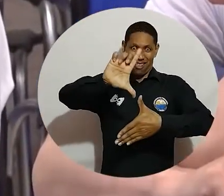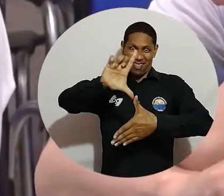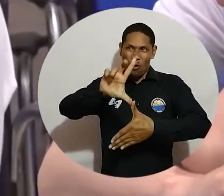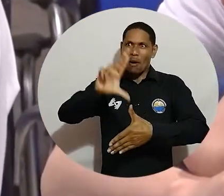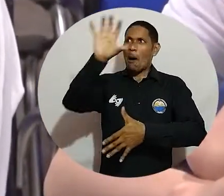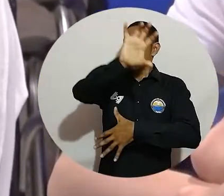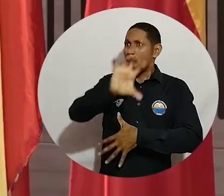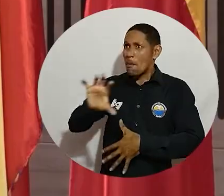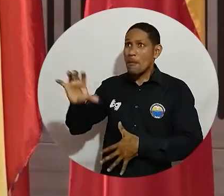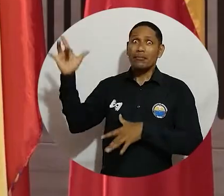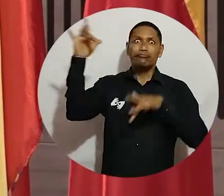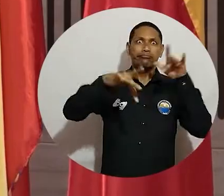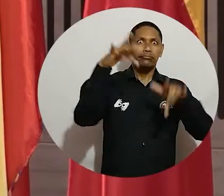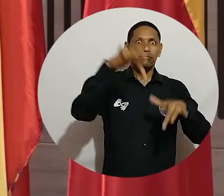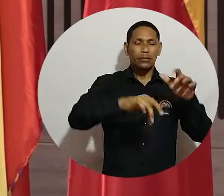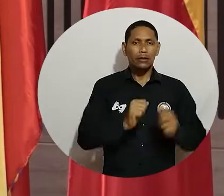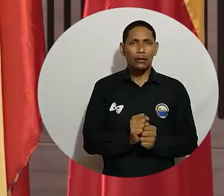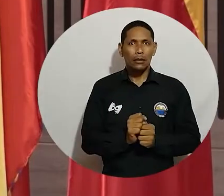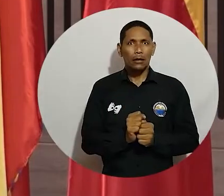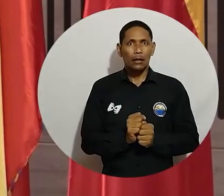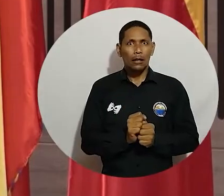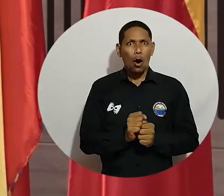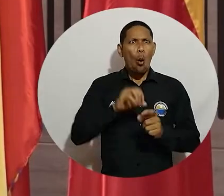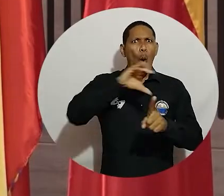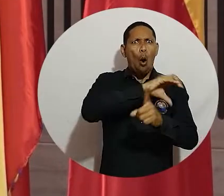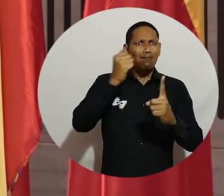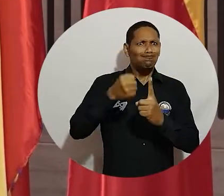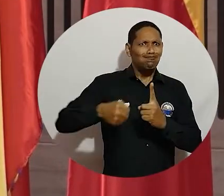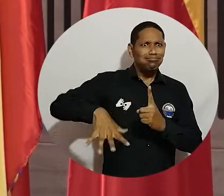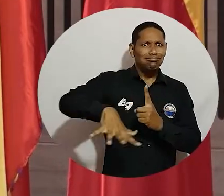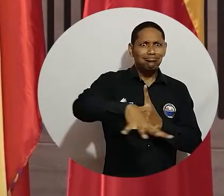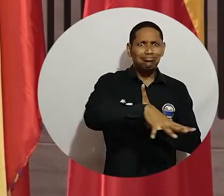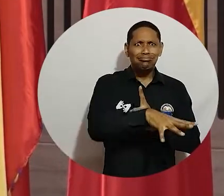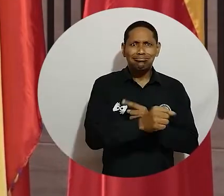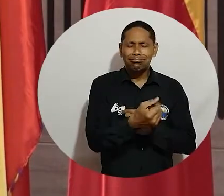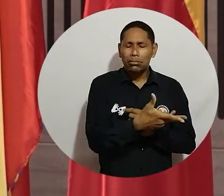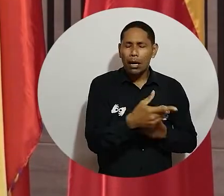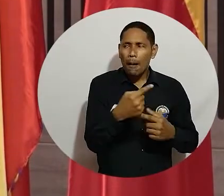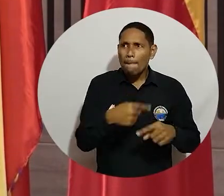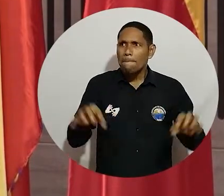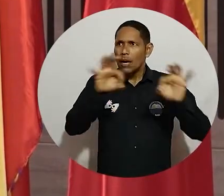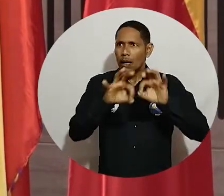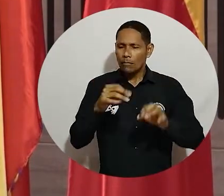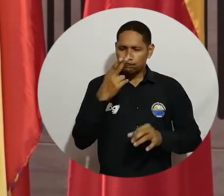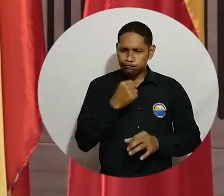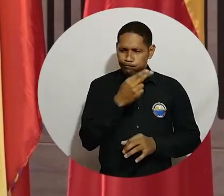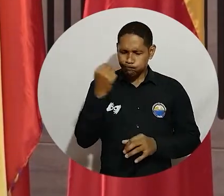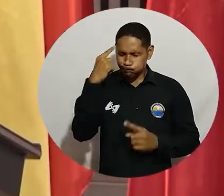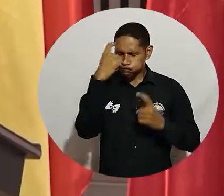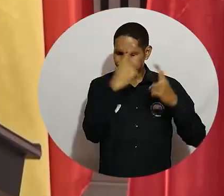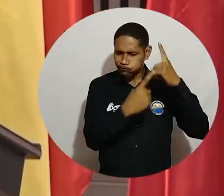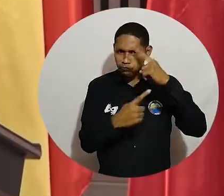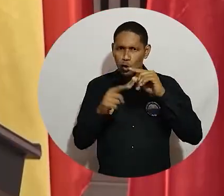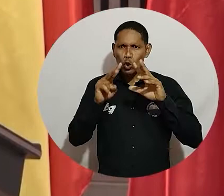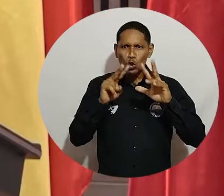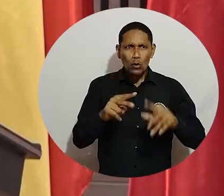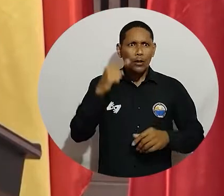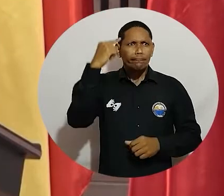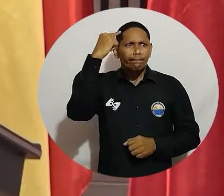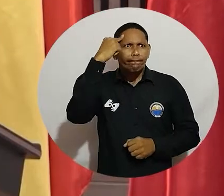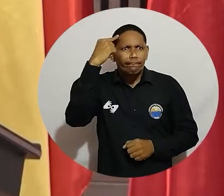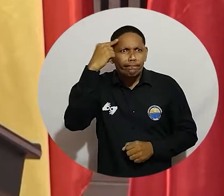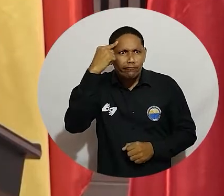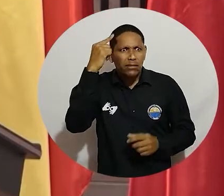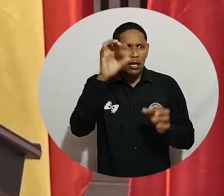América Latina. Interculturalidad y Territorio nos pone y nos aterriza en el compromiso que tenemos de ir más allá de la